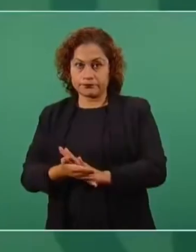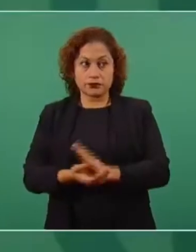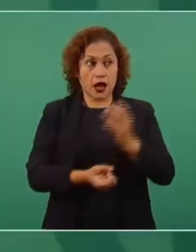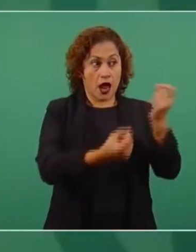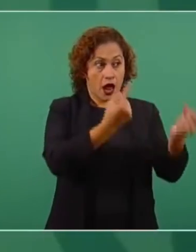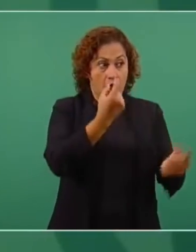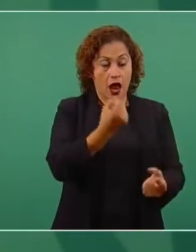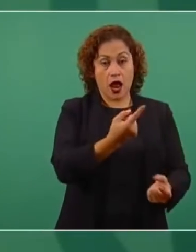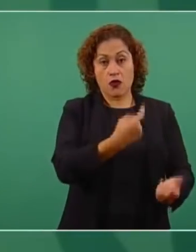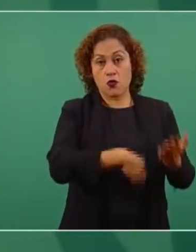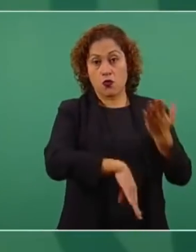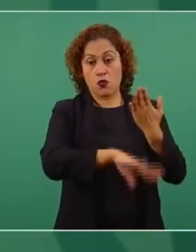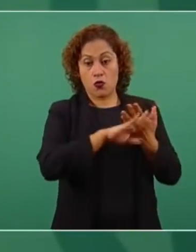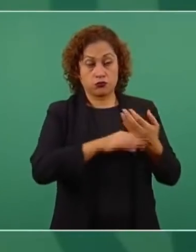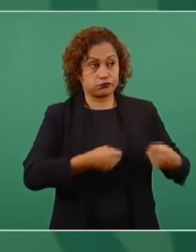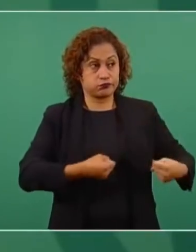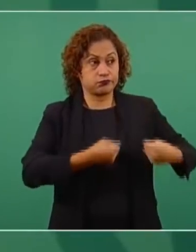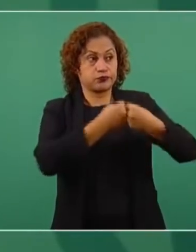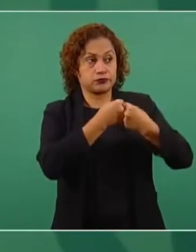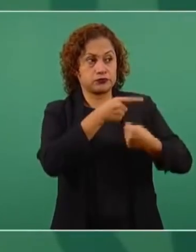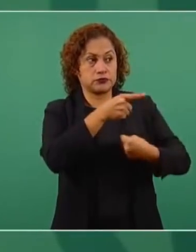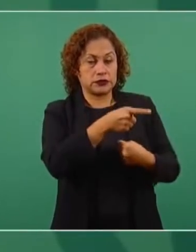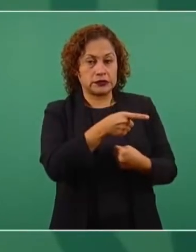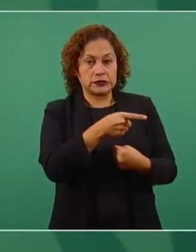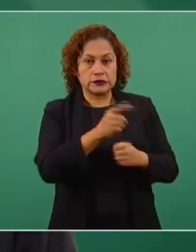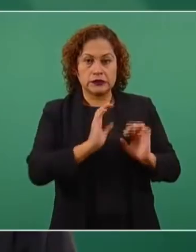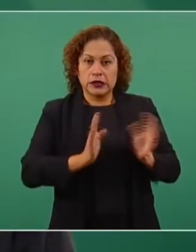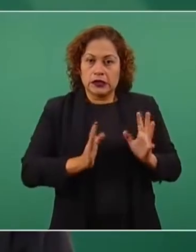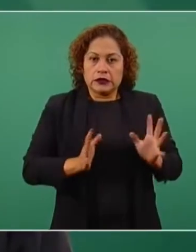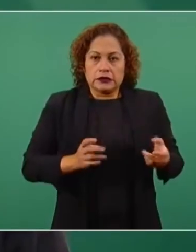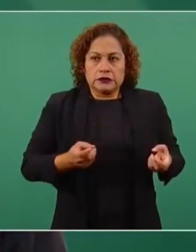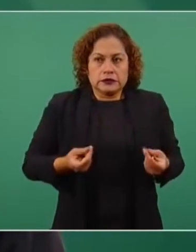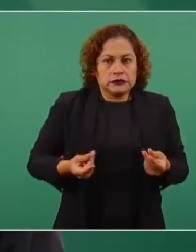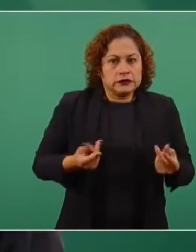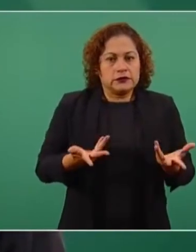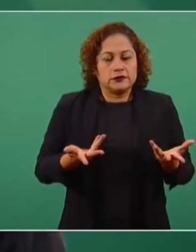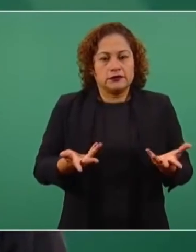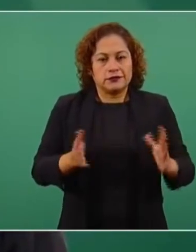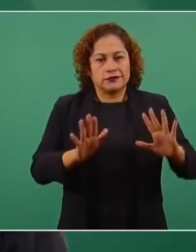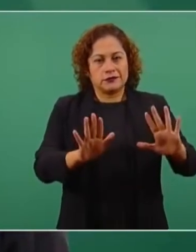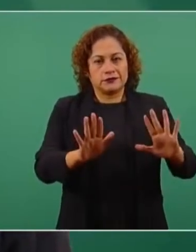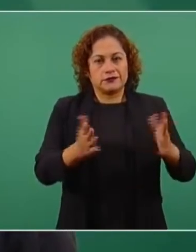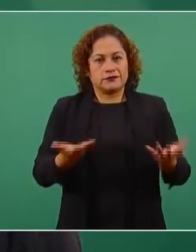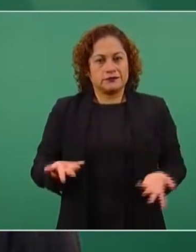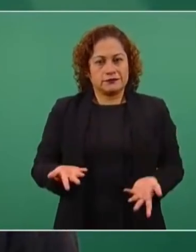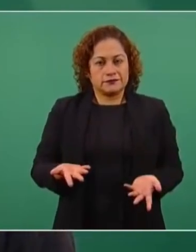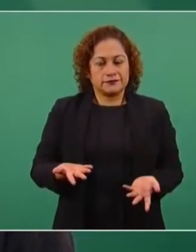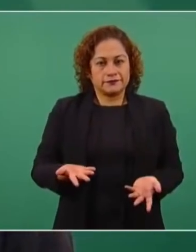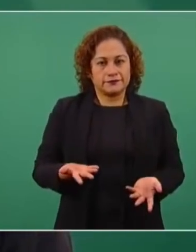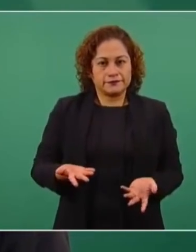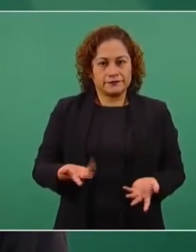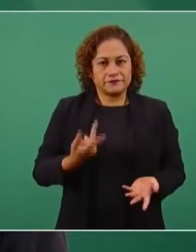no levanta el movimiento reaccionario, no levanta